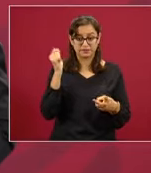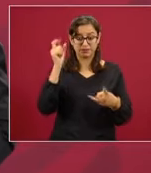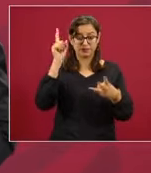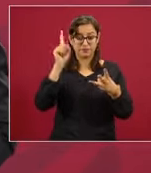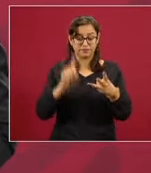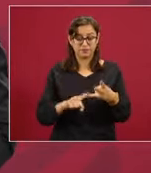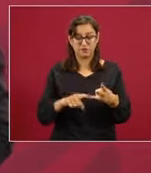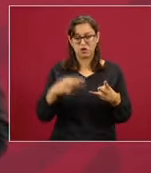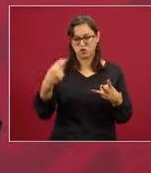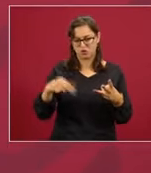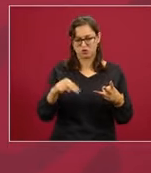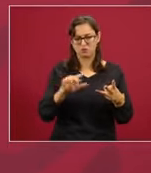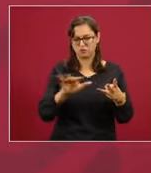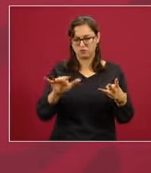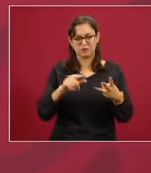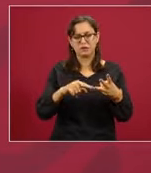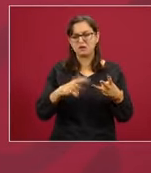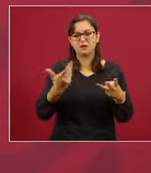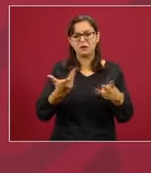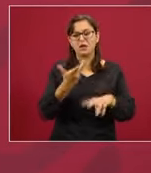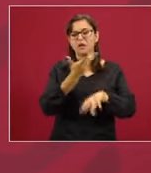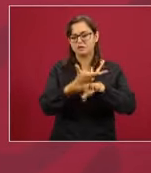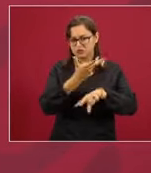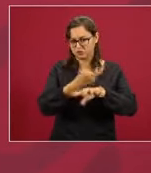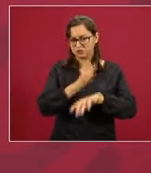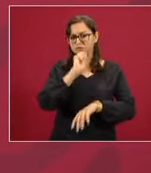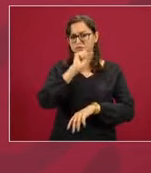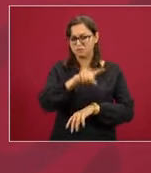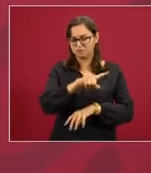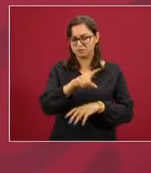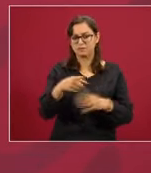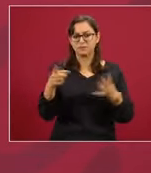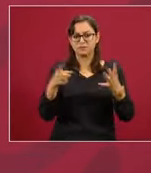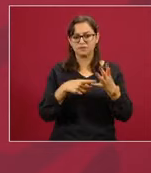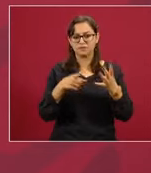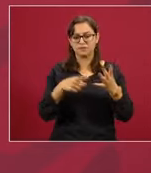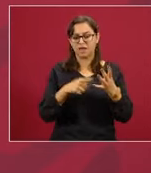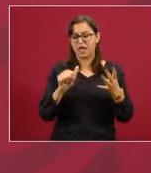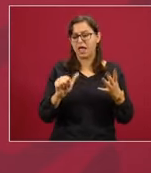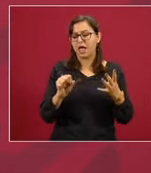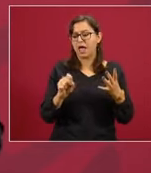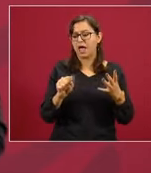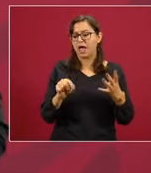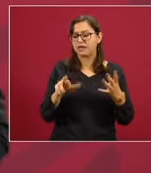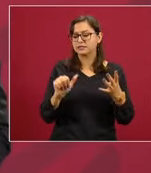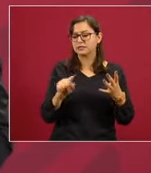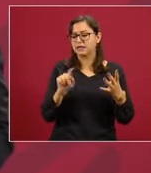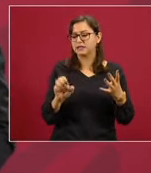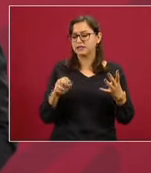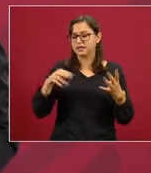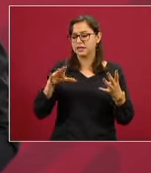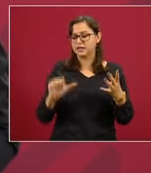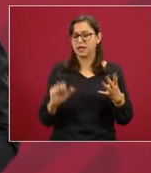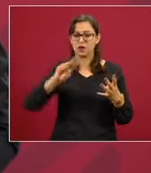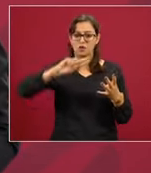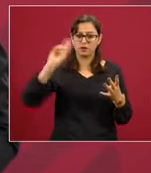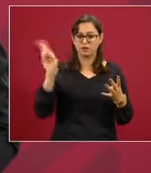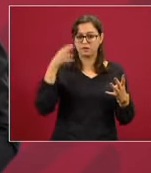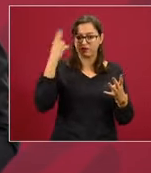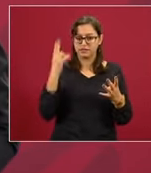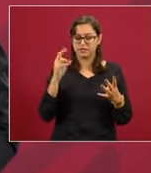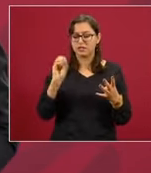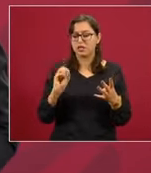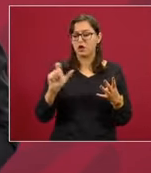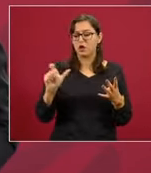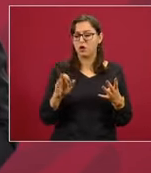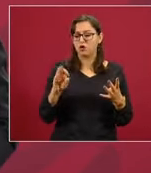Merck Themis por parte de Estados Unidos también, AstraZeneca, Universidad de Oxford por parte de la Gran Bretaña,